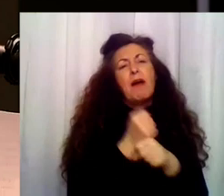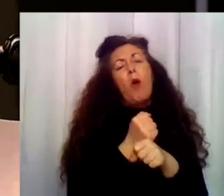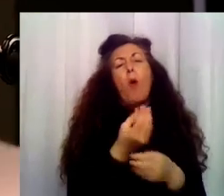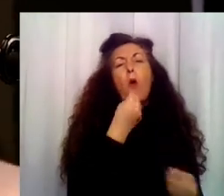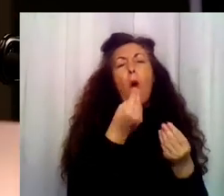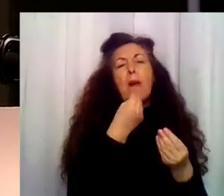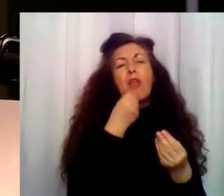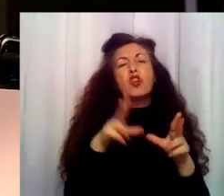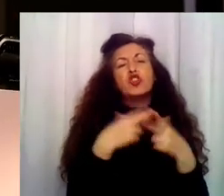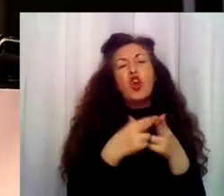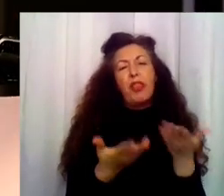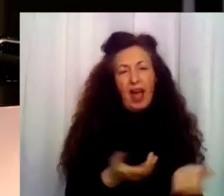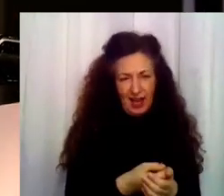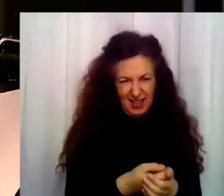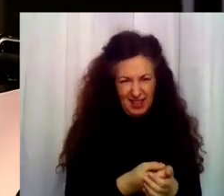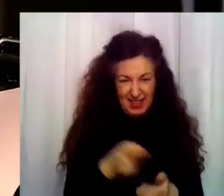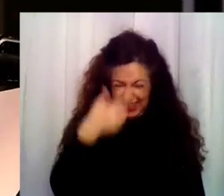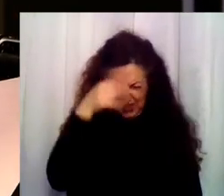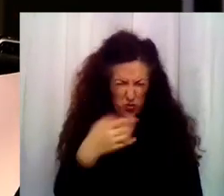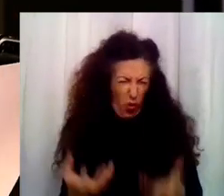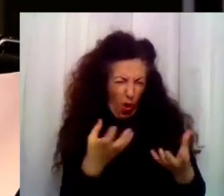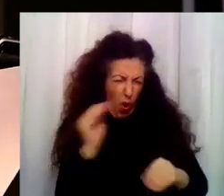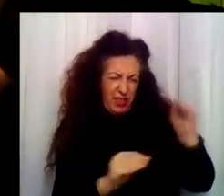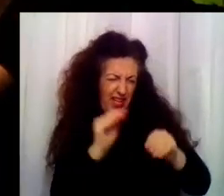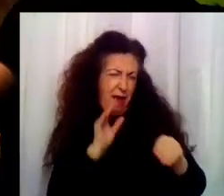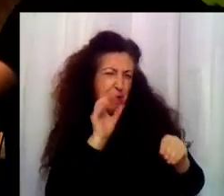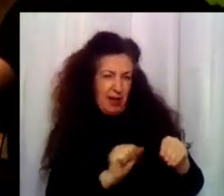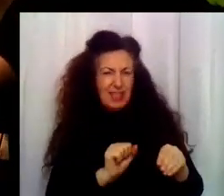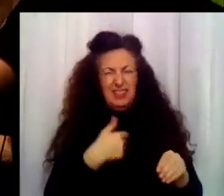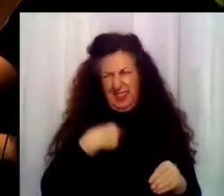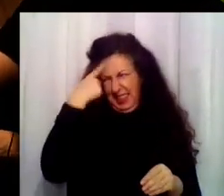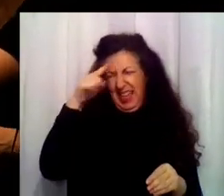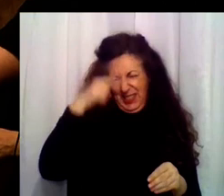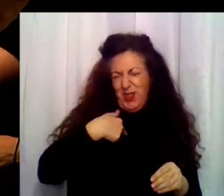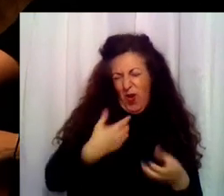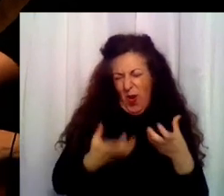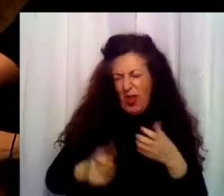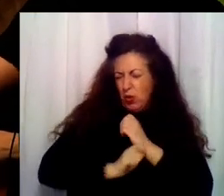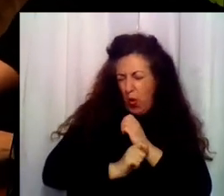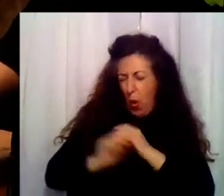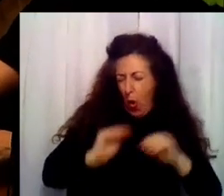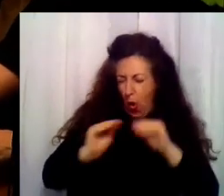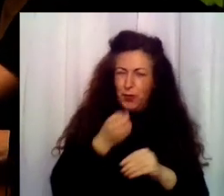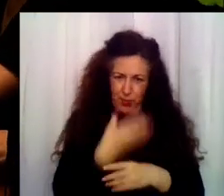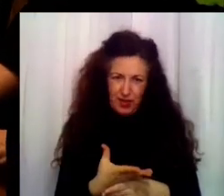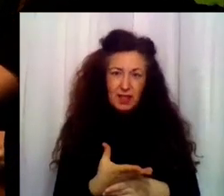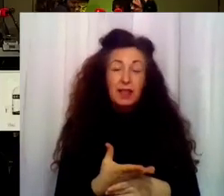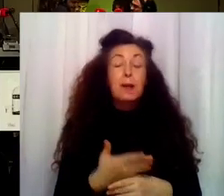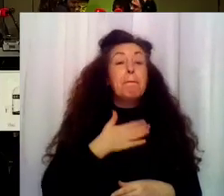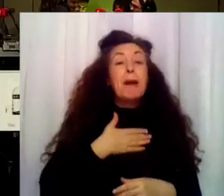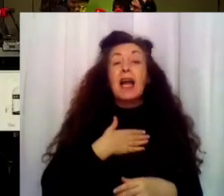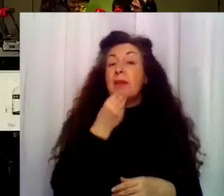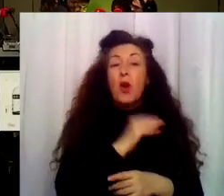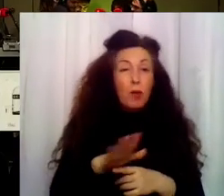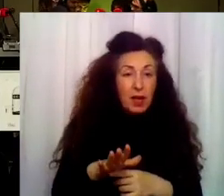mierda, como aquí. Pero tú vas a hacer maravillas, Marta. Bueno, ya sabéis que yo me las apaño. Yo haré mis truquillos, a ver. Y lo mejor,